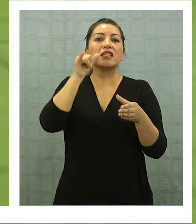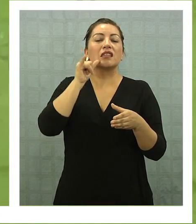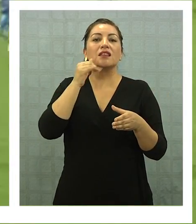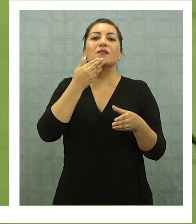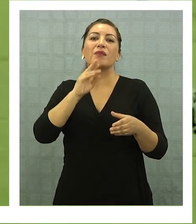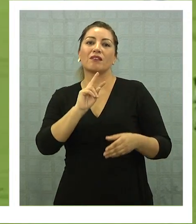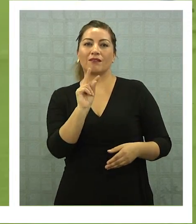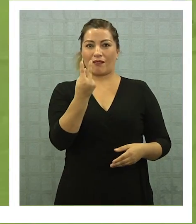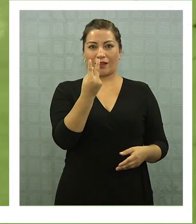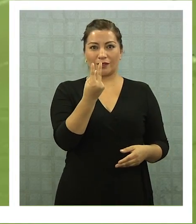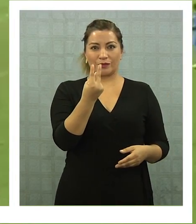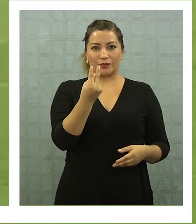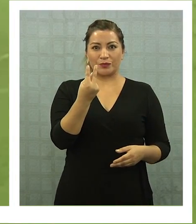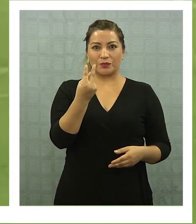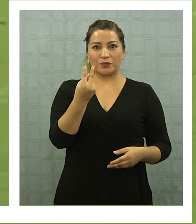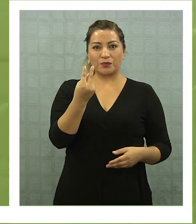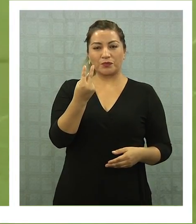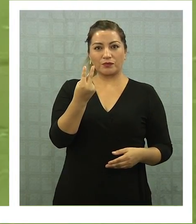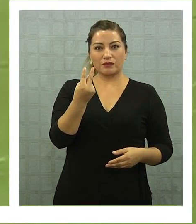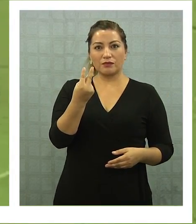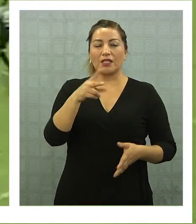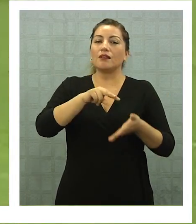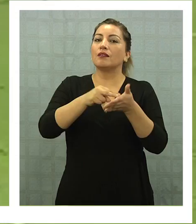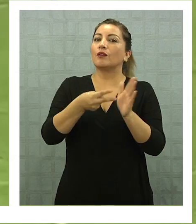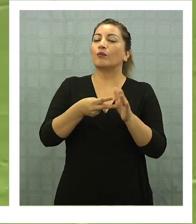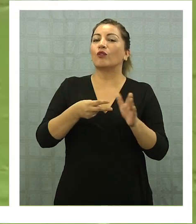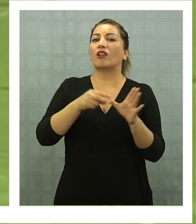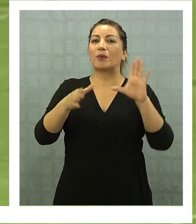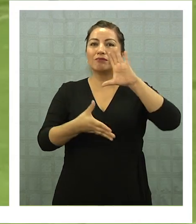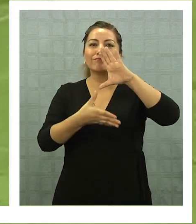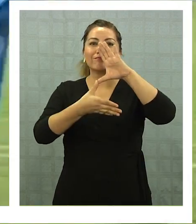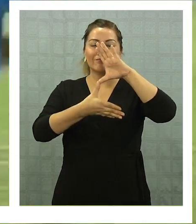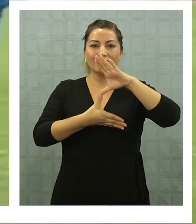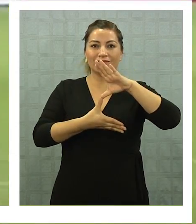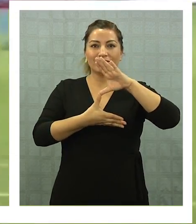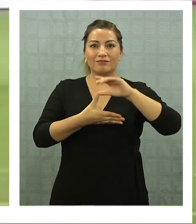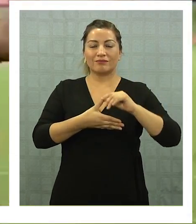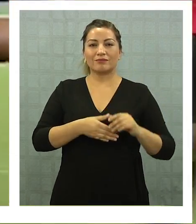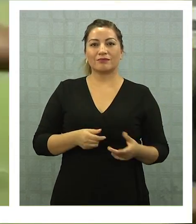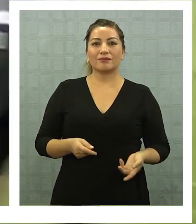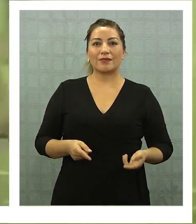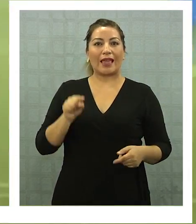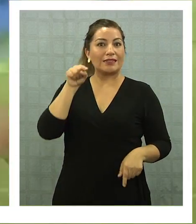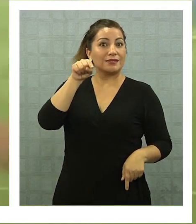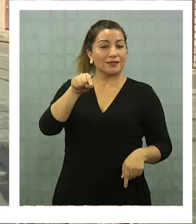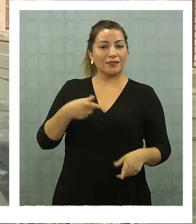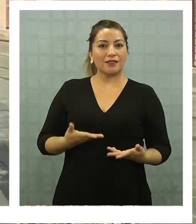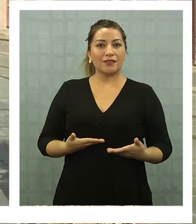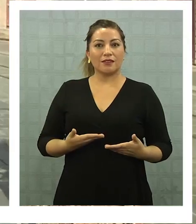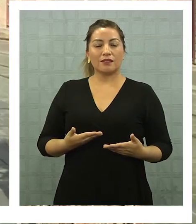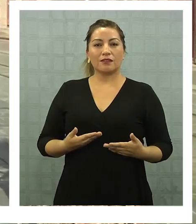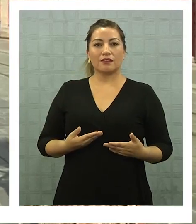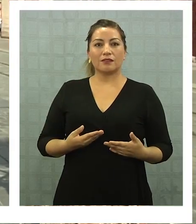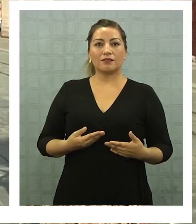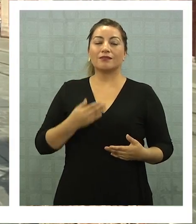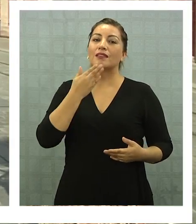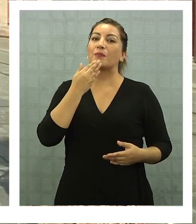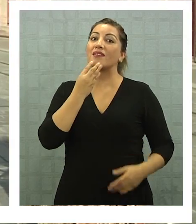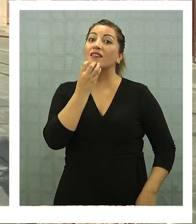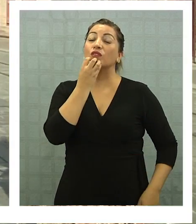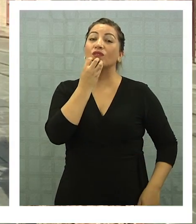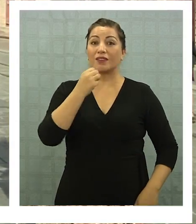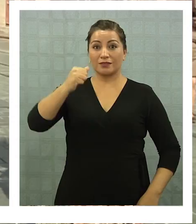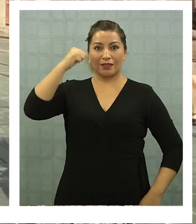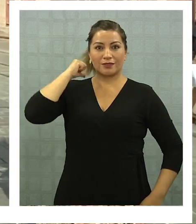ha tenido problemas en la sudamericana, fracasos ahí. Y el nivel con Antofagasta,